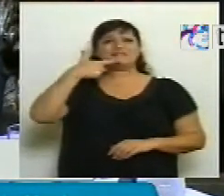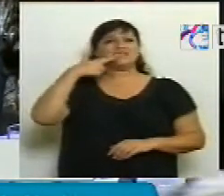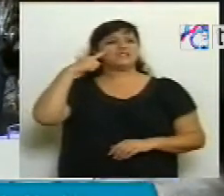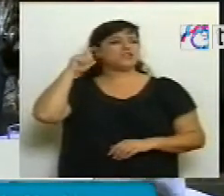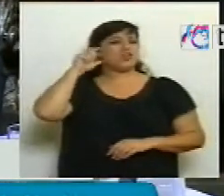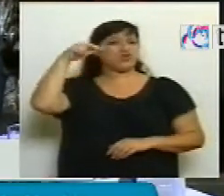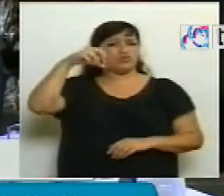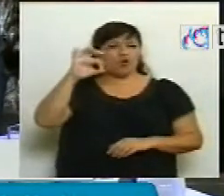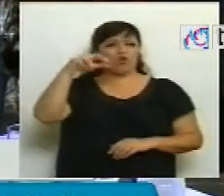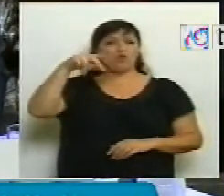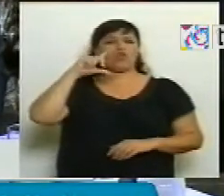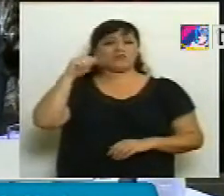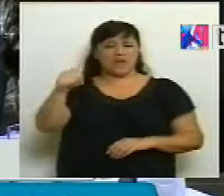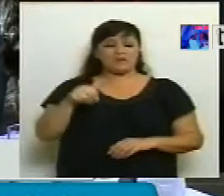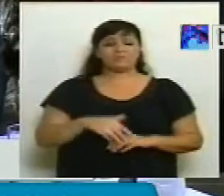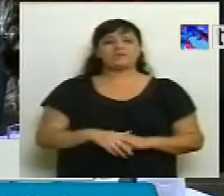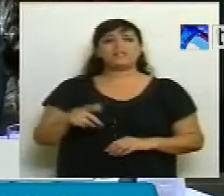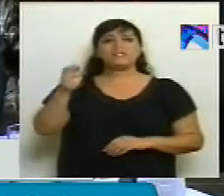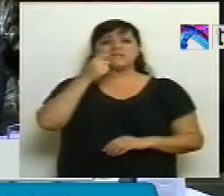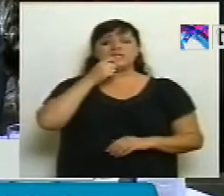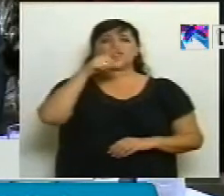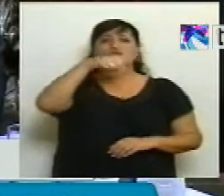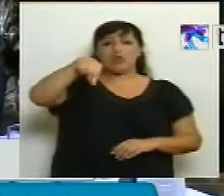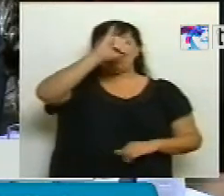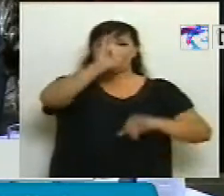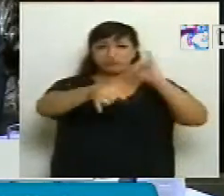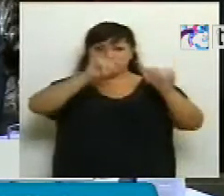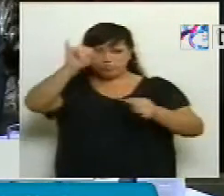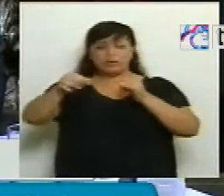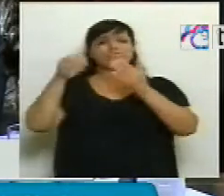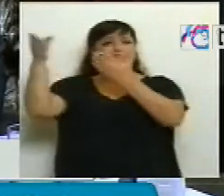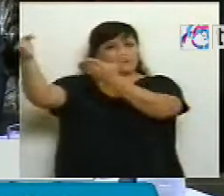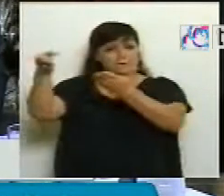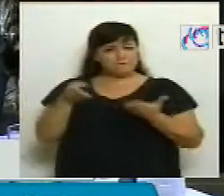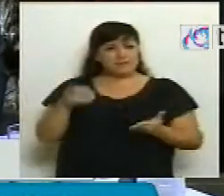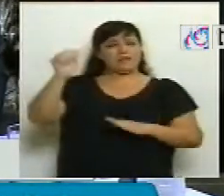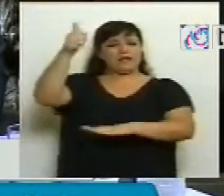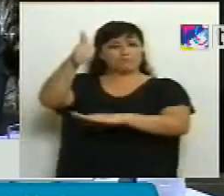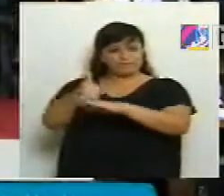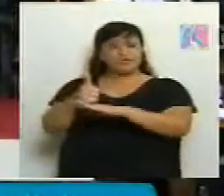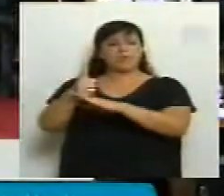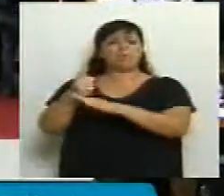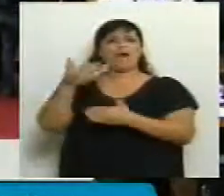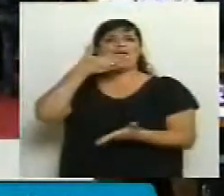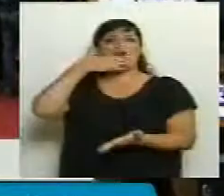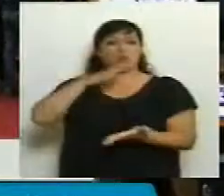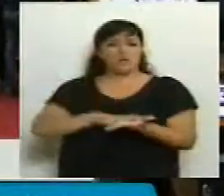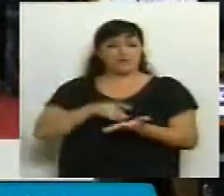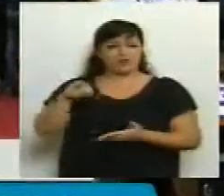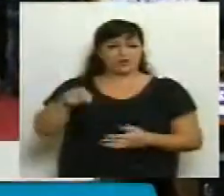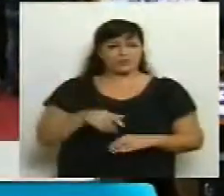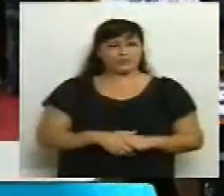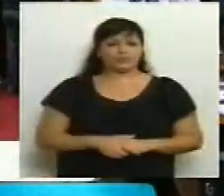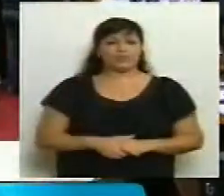Si hay asentimiento, se lo invitará al Estrado a prestar juramento.